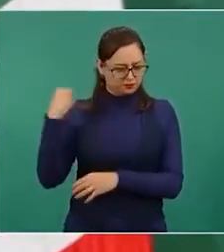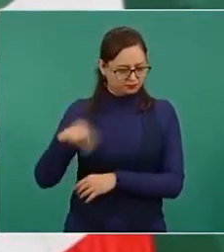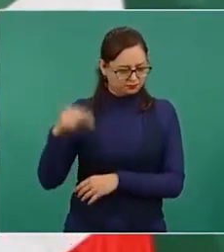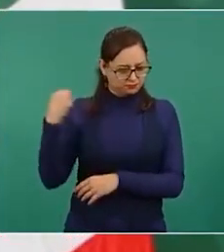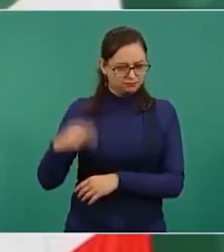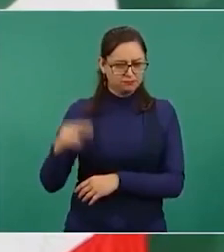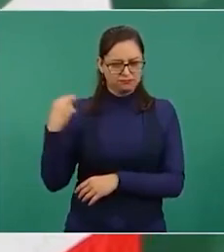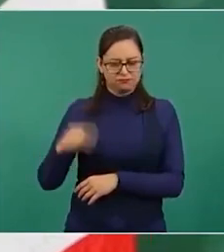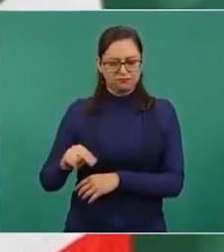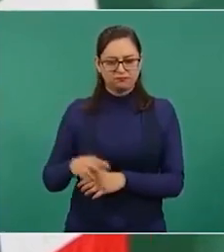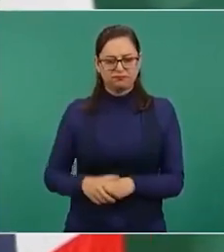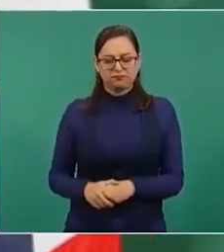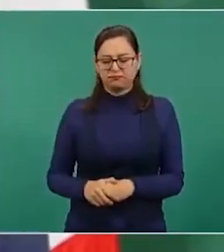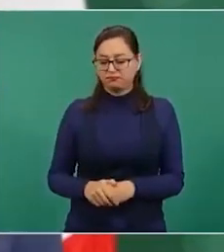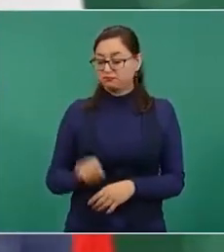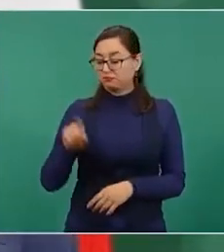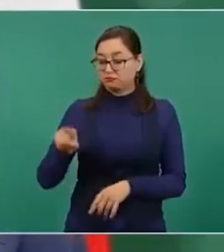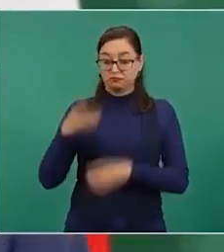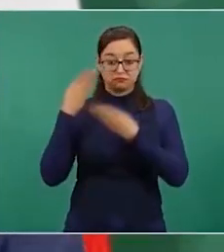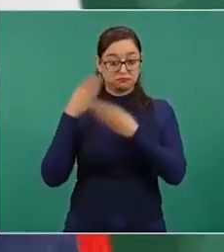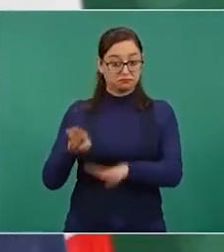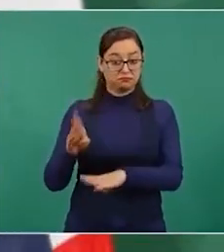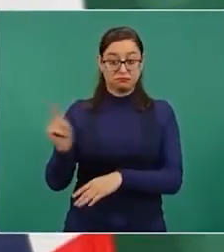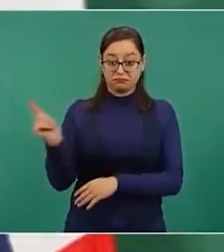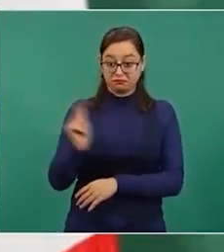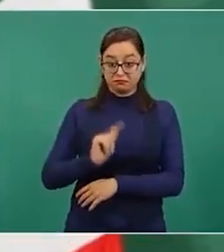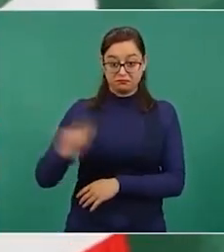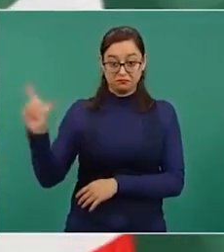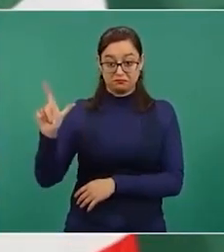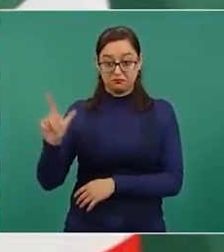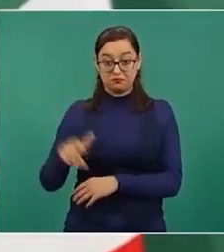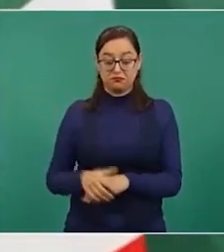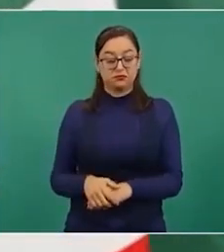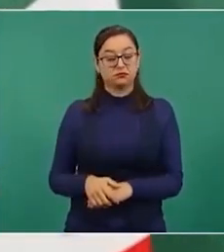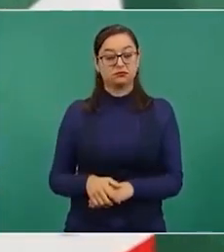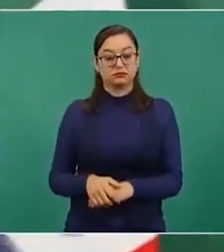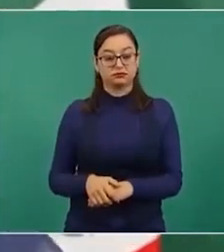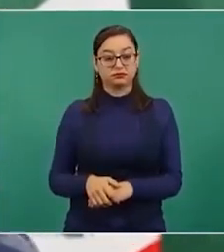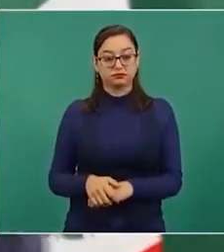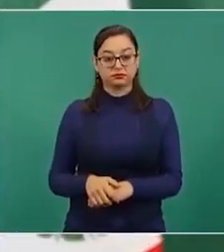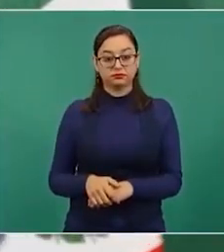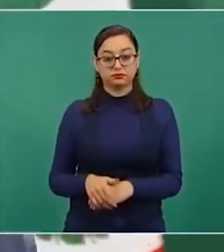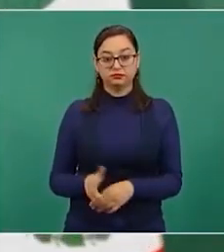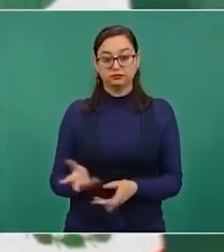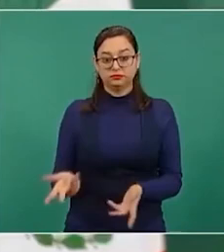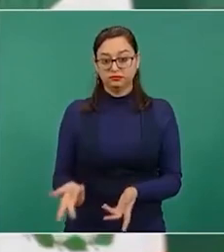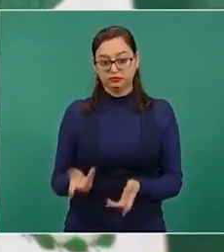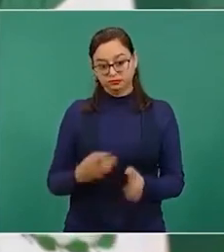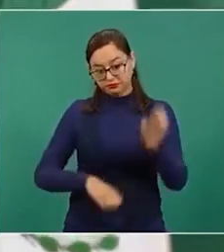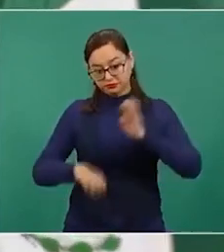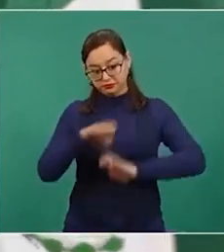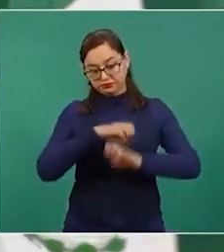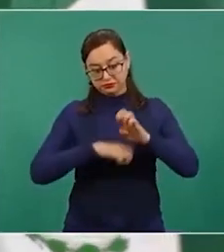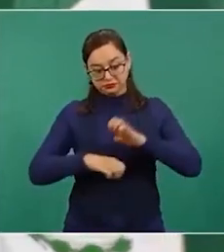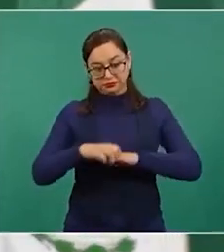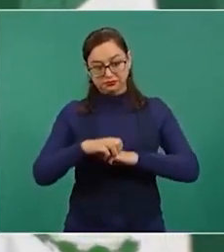del banco este famoso una reunión con algunos de estos empresarios